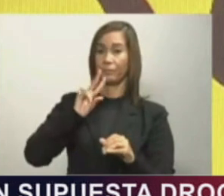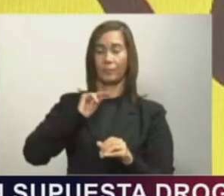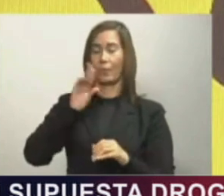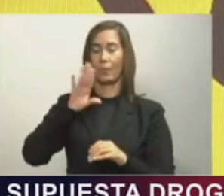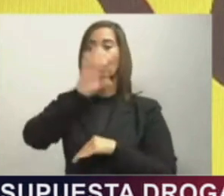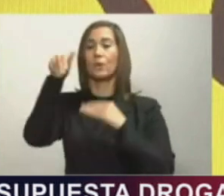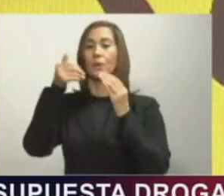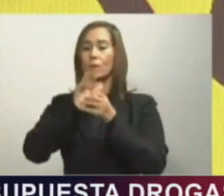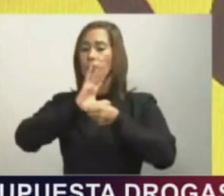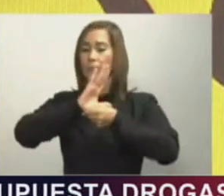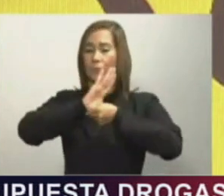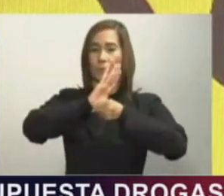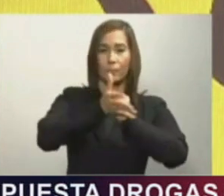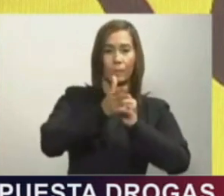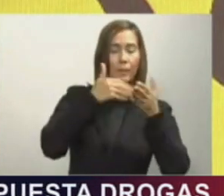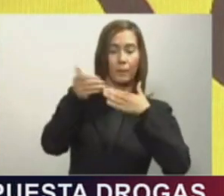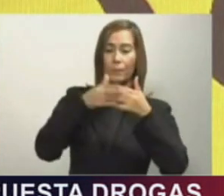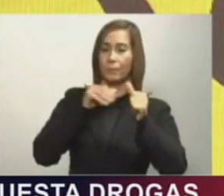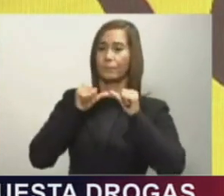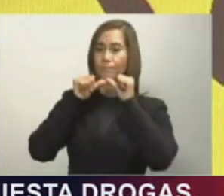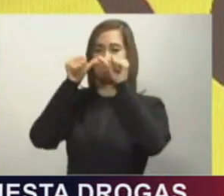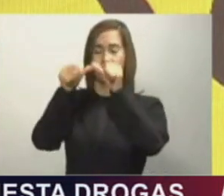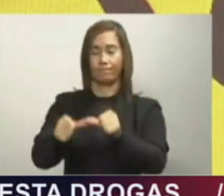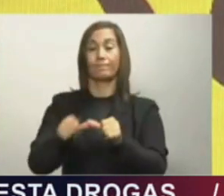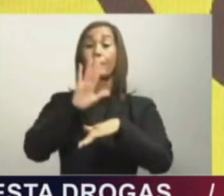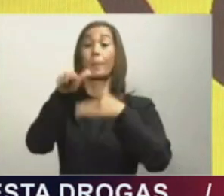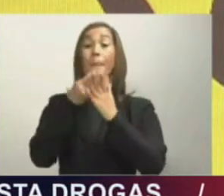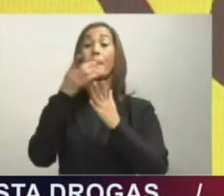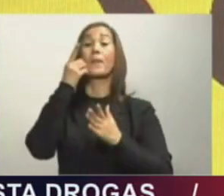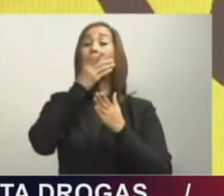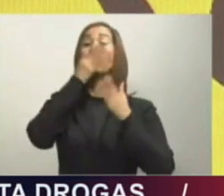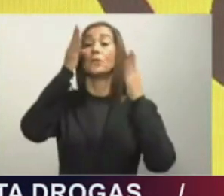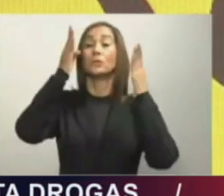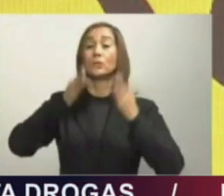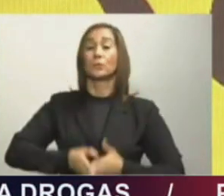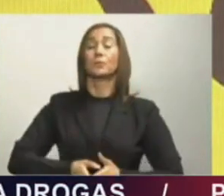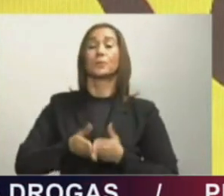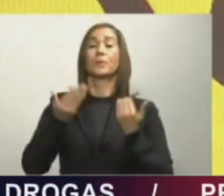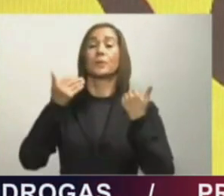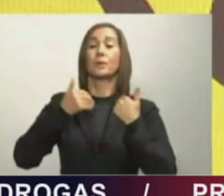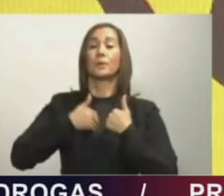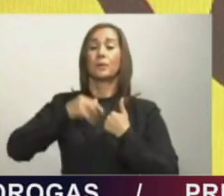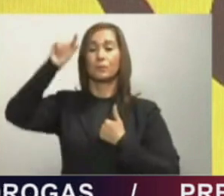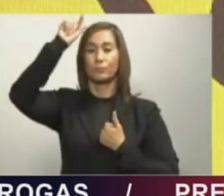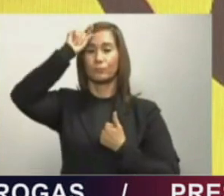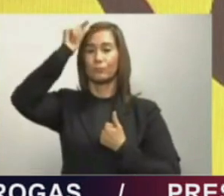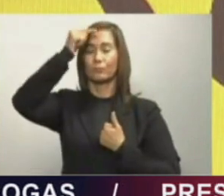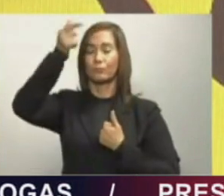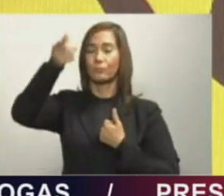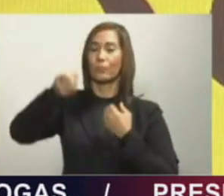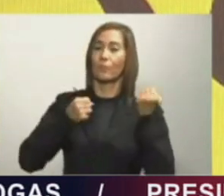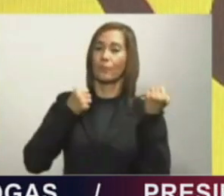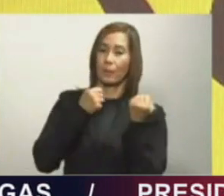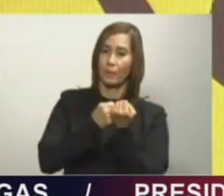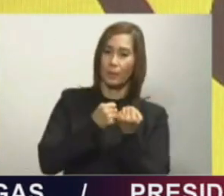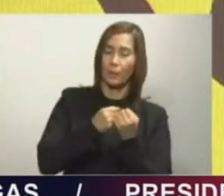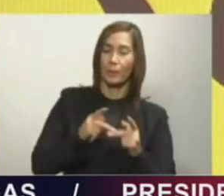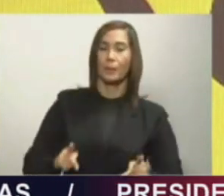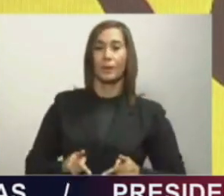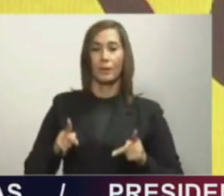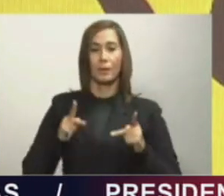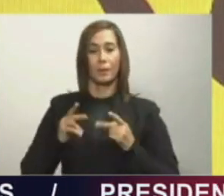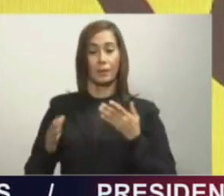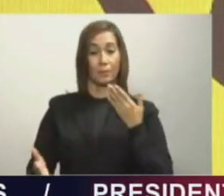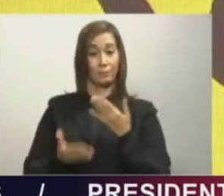pandemia o sin pandemia. Todos los dominicanos y dominicanas cuentan con su gobierno para hacerle la vida la más fácil,